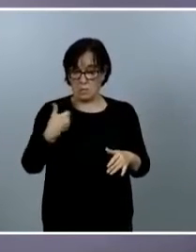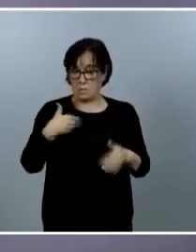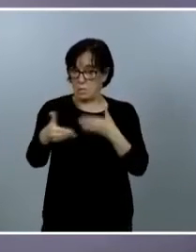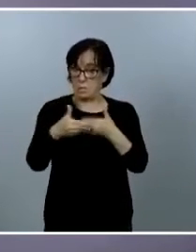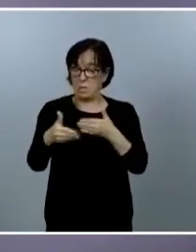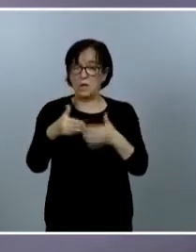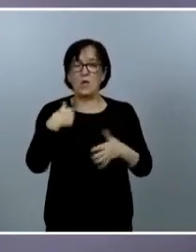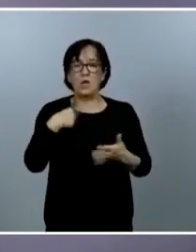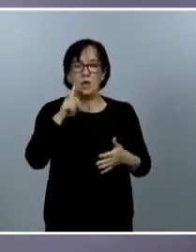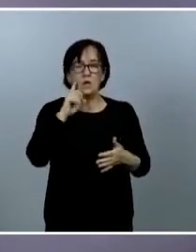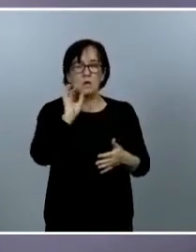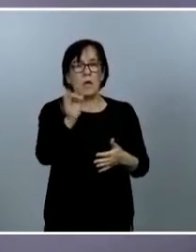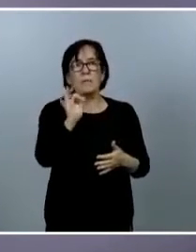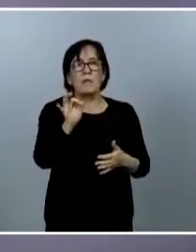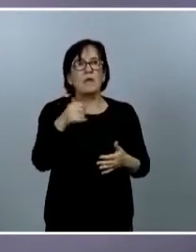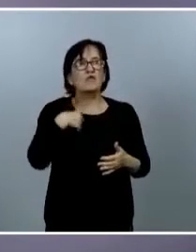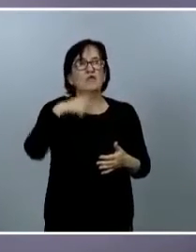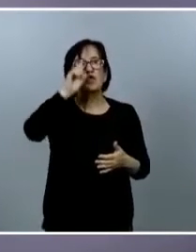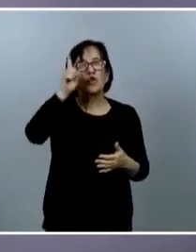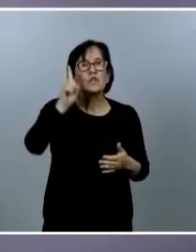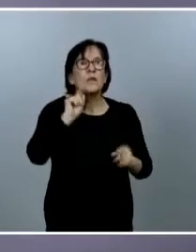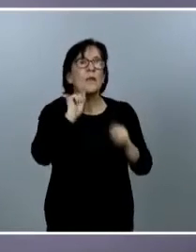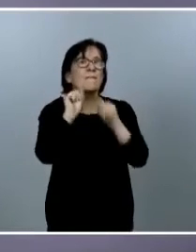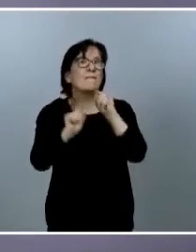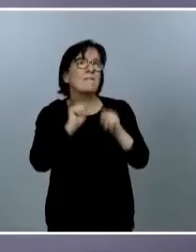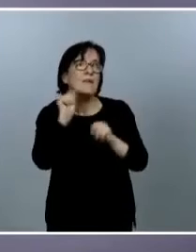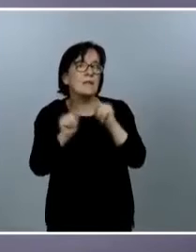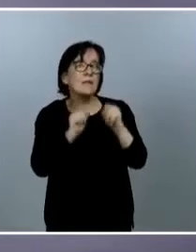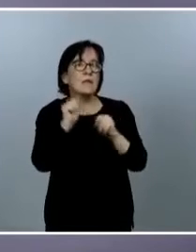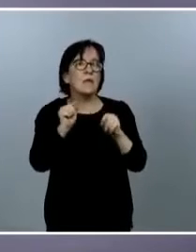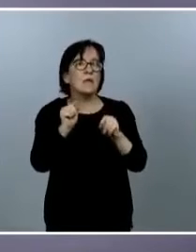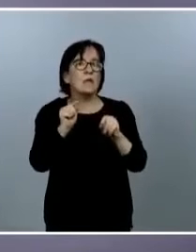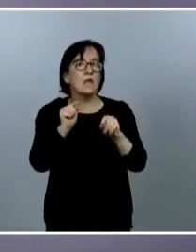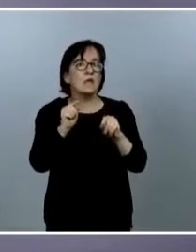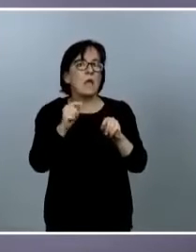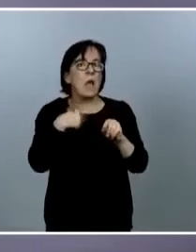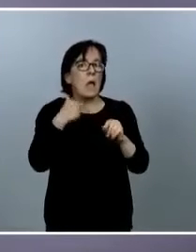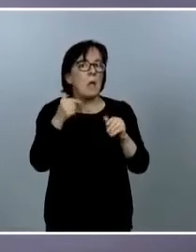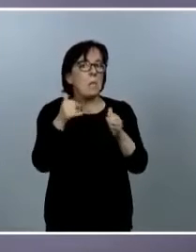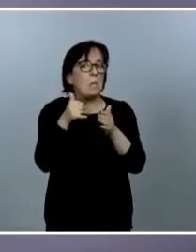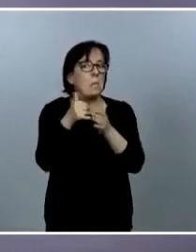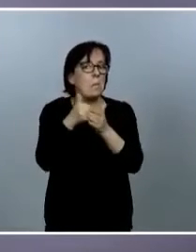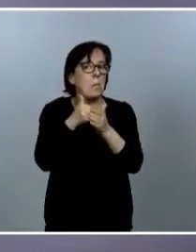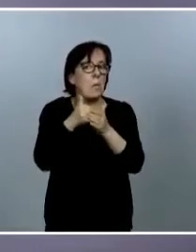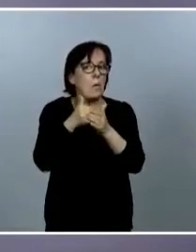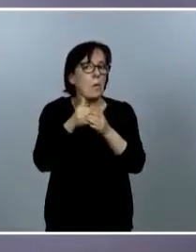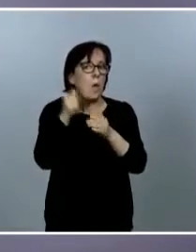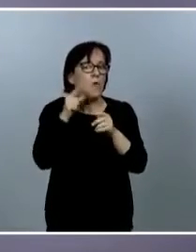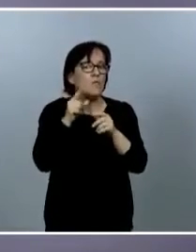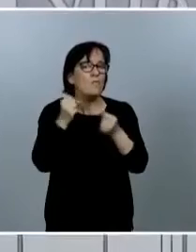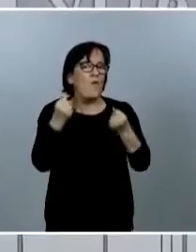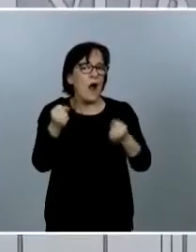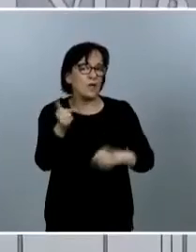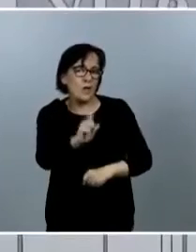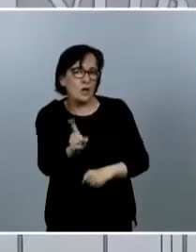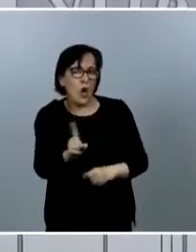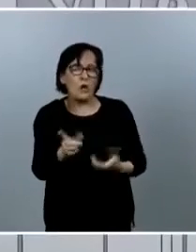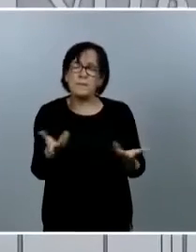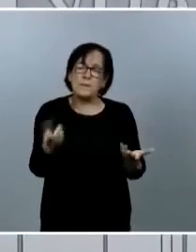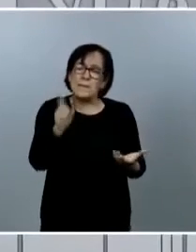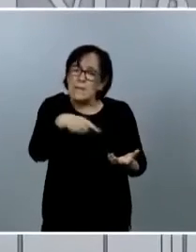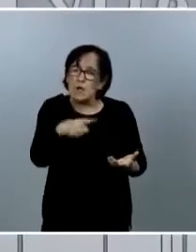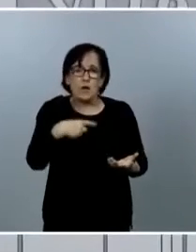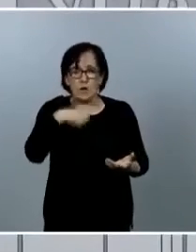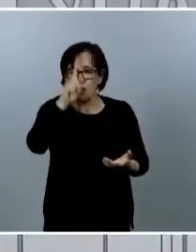ahora mismo no sé si el virus realmente se ha debilitado o ha perdido virulencia o no no intuitivamente